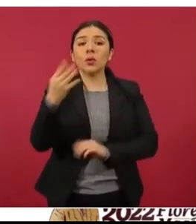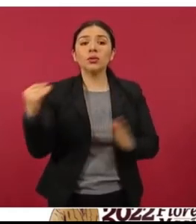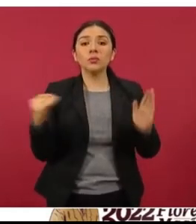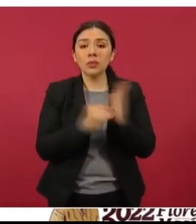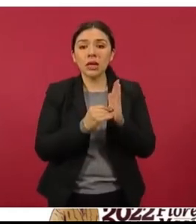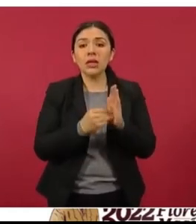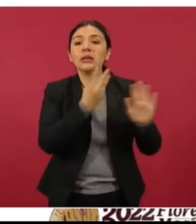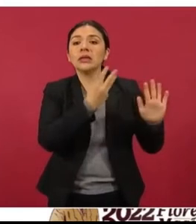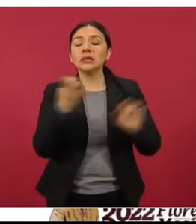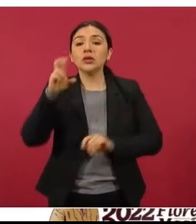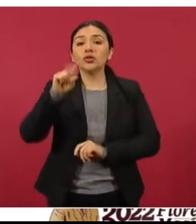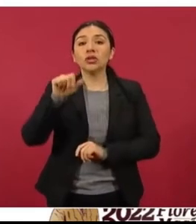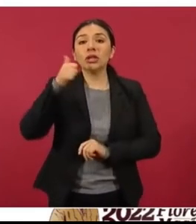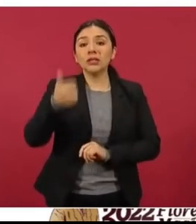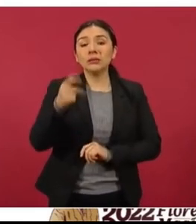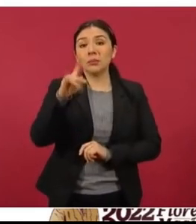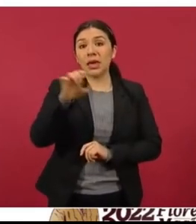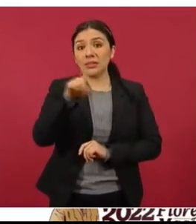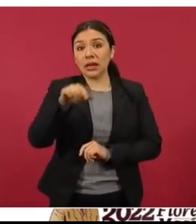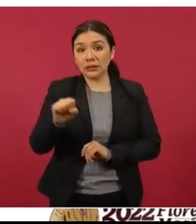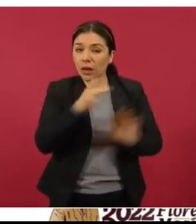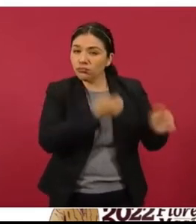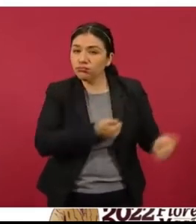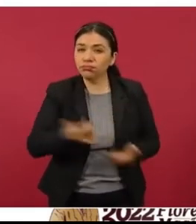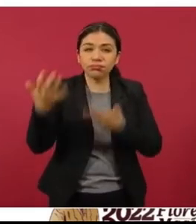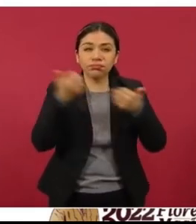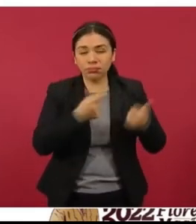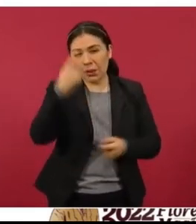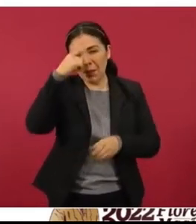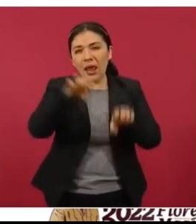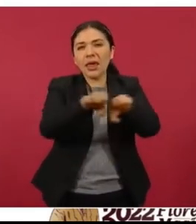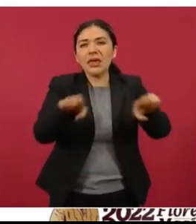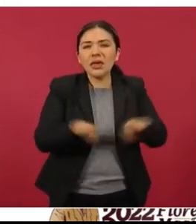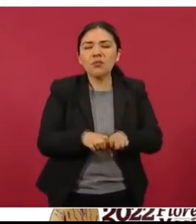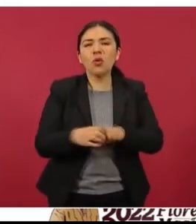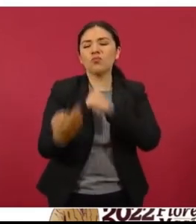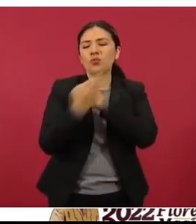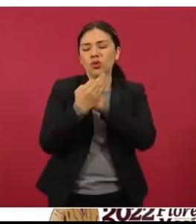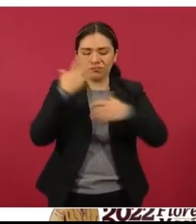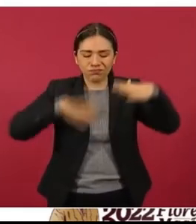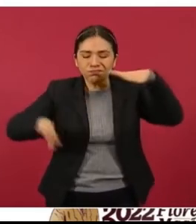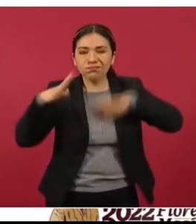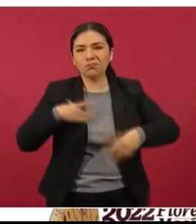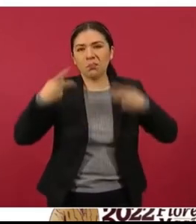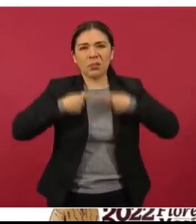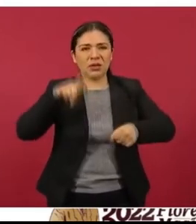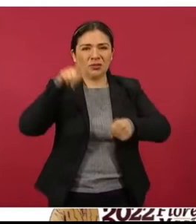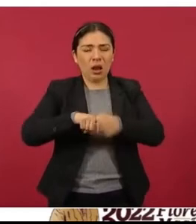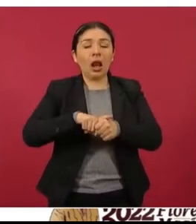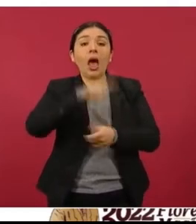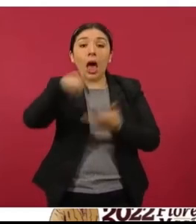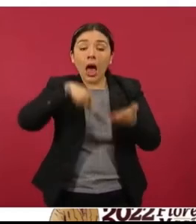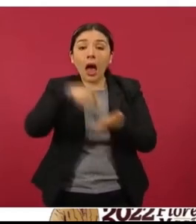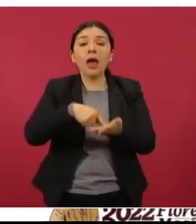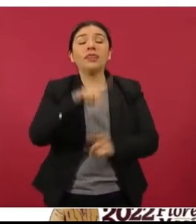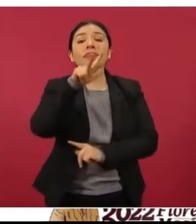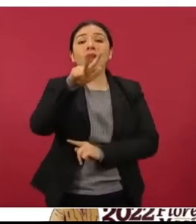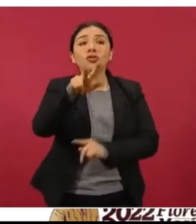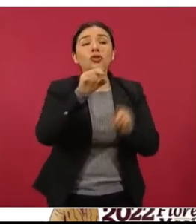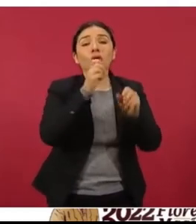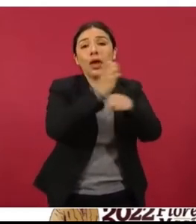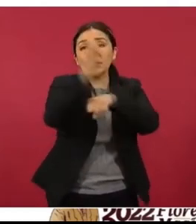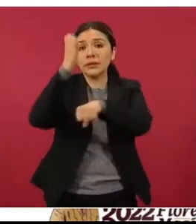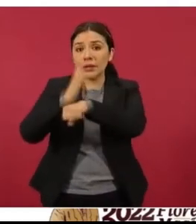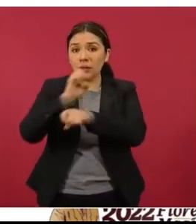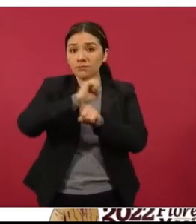386 piezas de equipo de protección personal en 18 entidades. Y en la